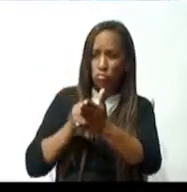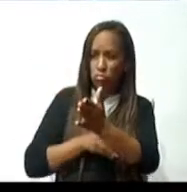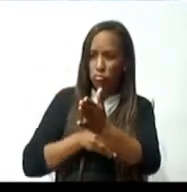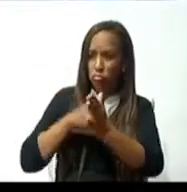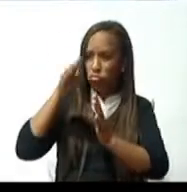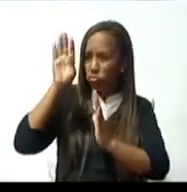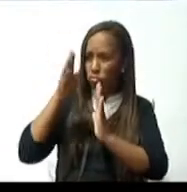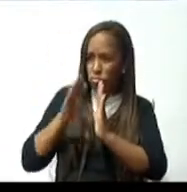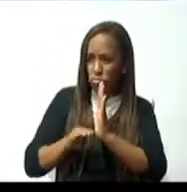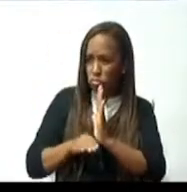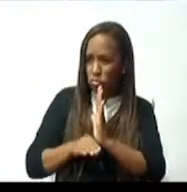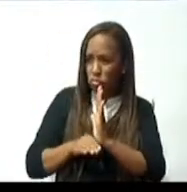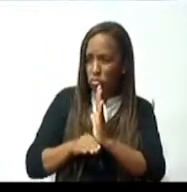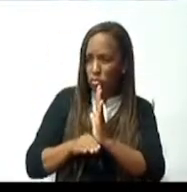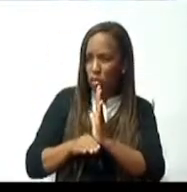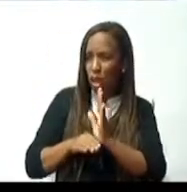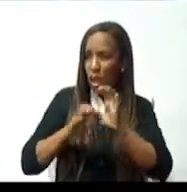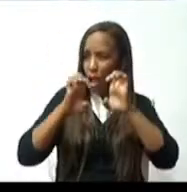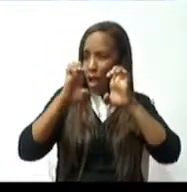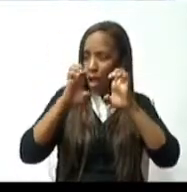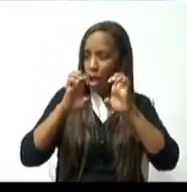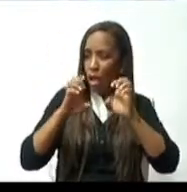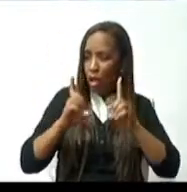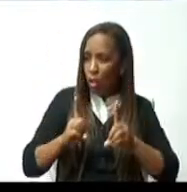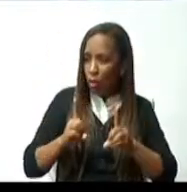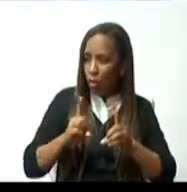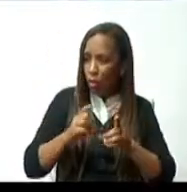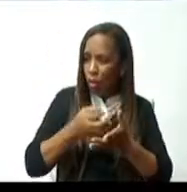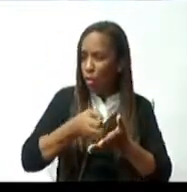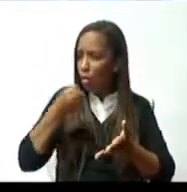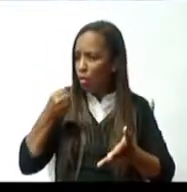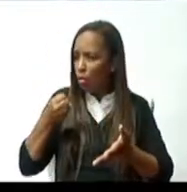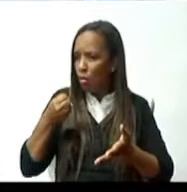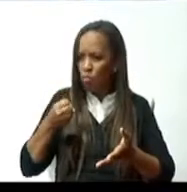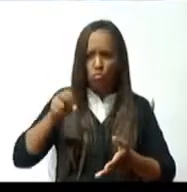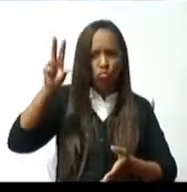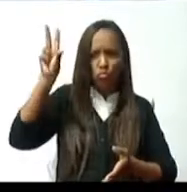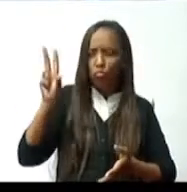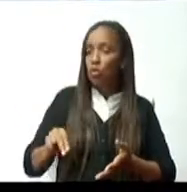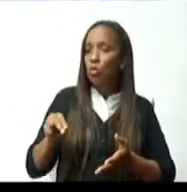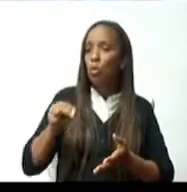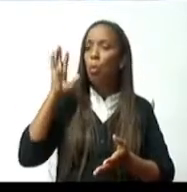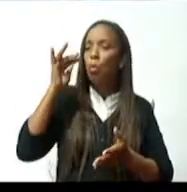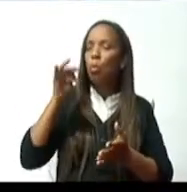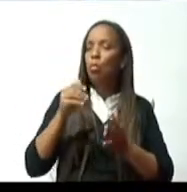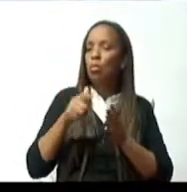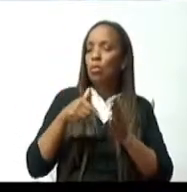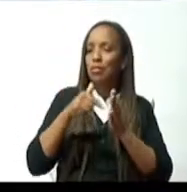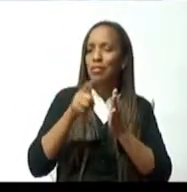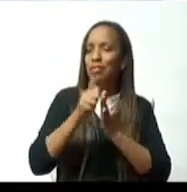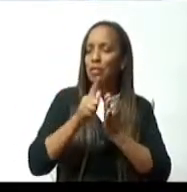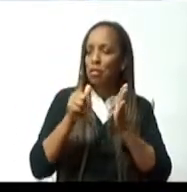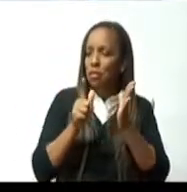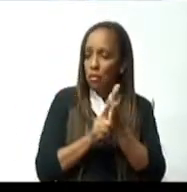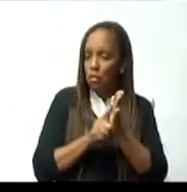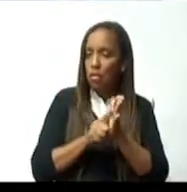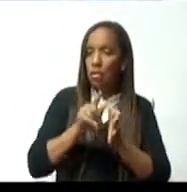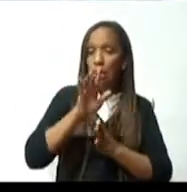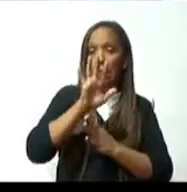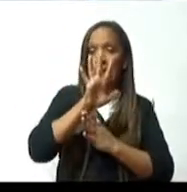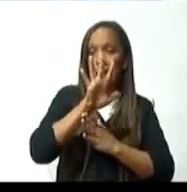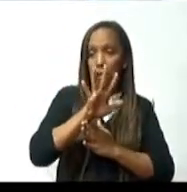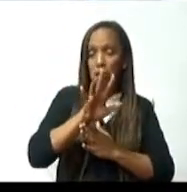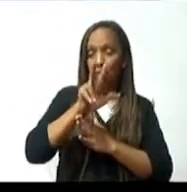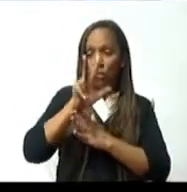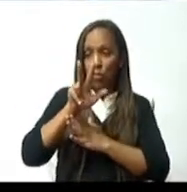educación, se violaba el artículo 63, numeral 10 de nuestra Carta Magna